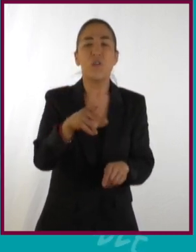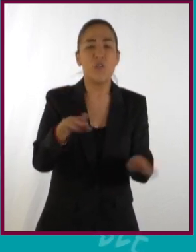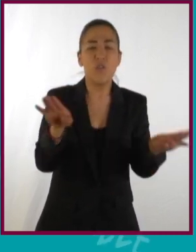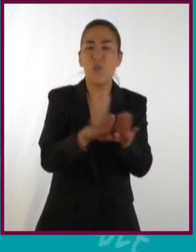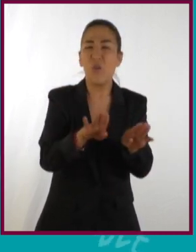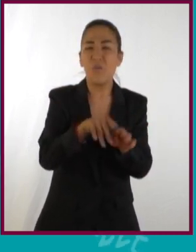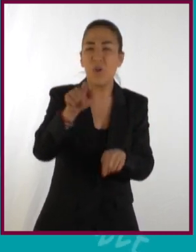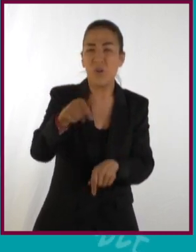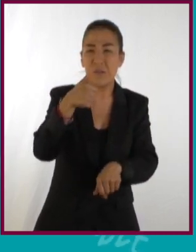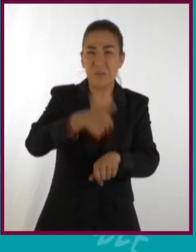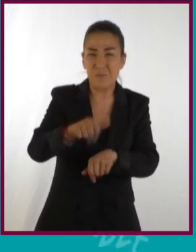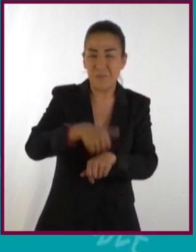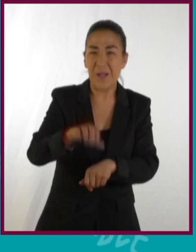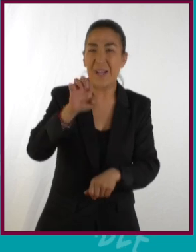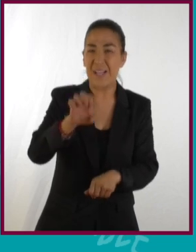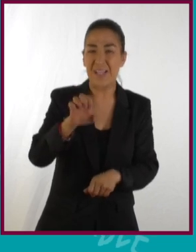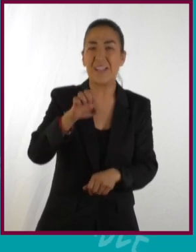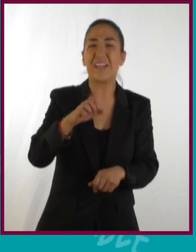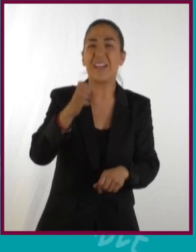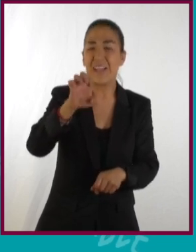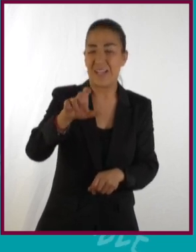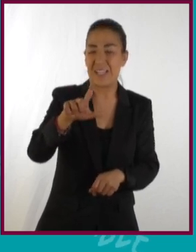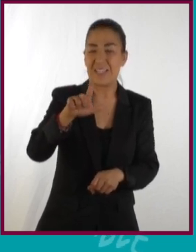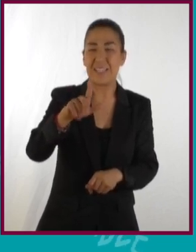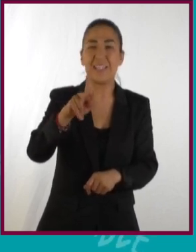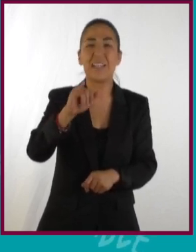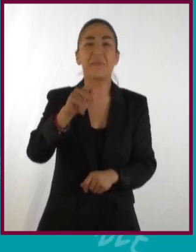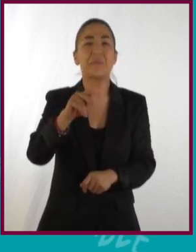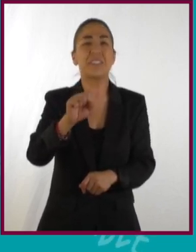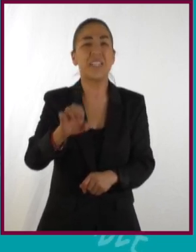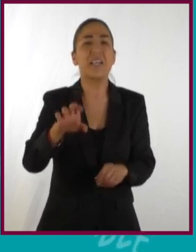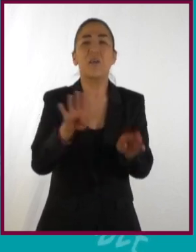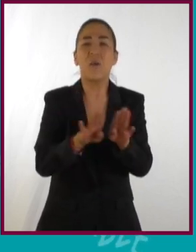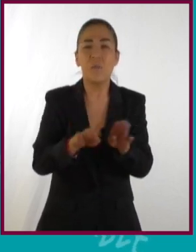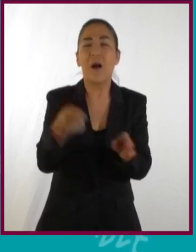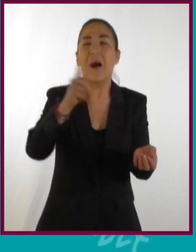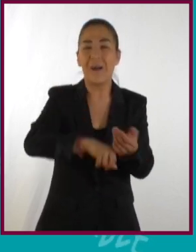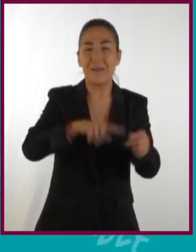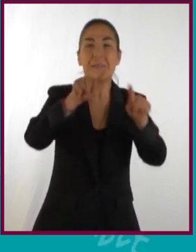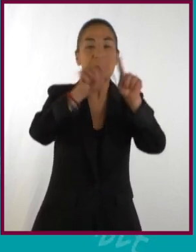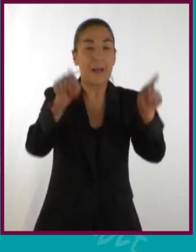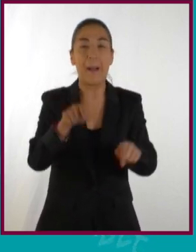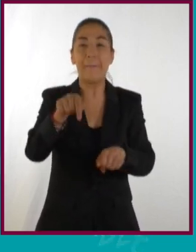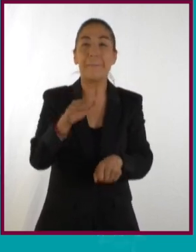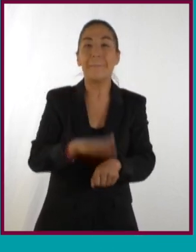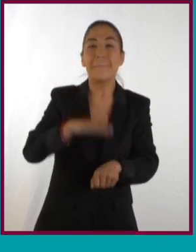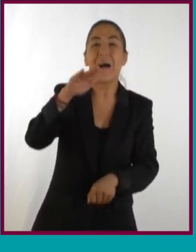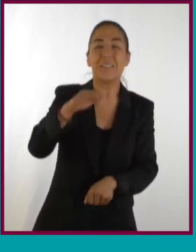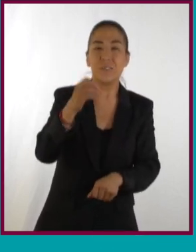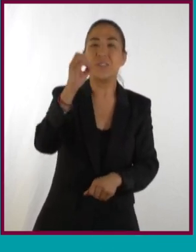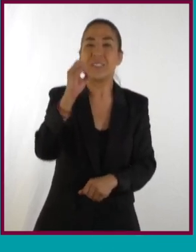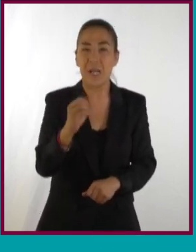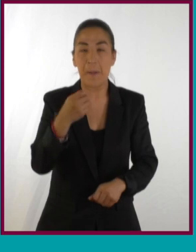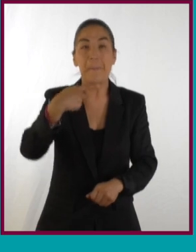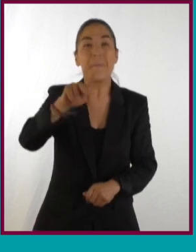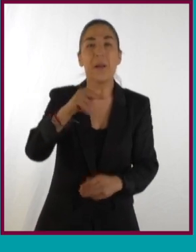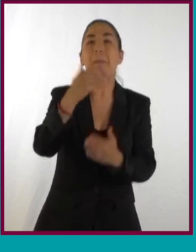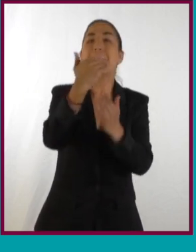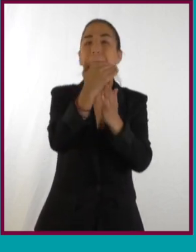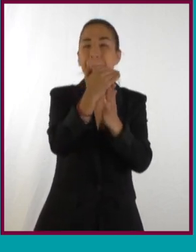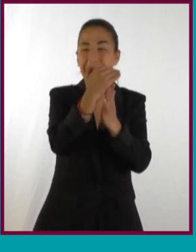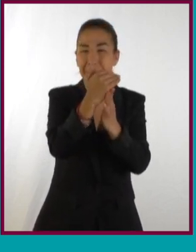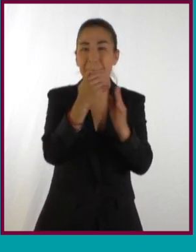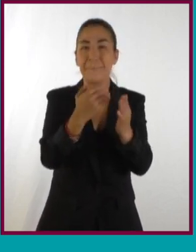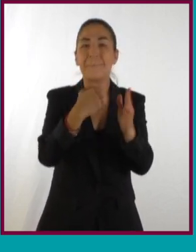circunferencia. Pero ¿cómo es la excentricidad de una elipse? Bueno, pues su excentricidad tiene que ser mayor que cero,